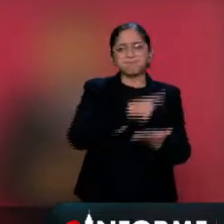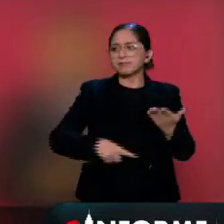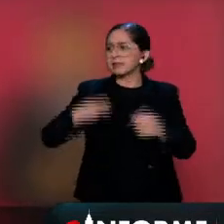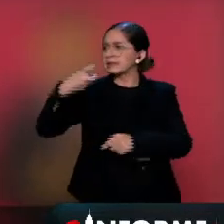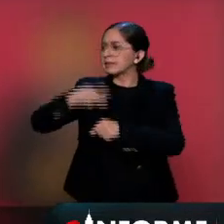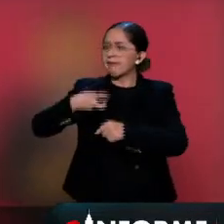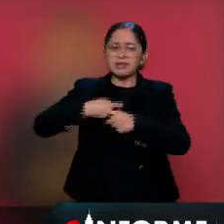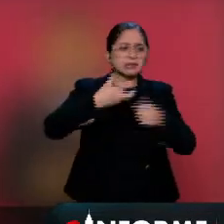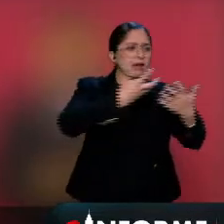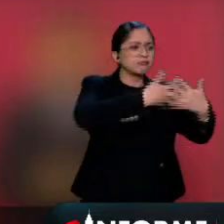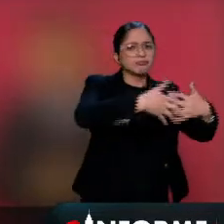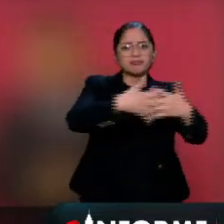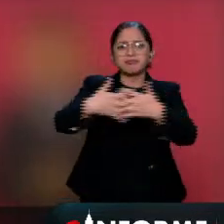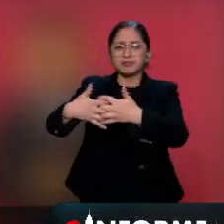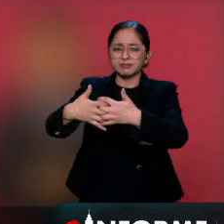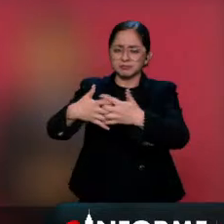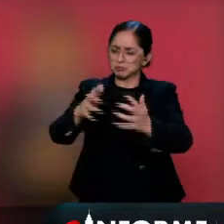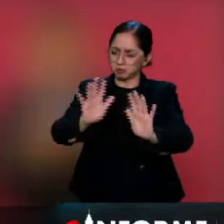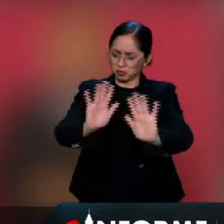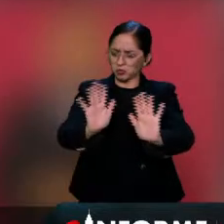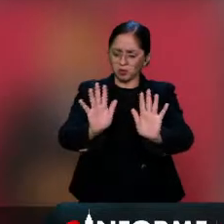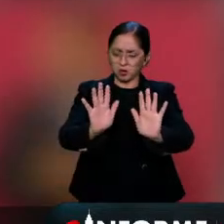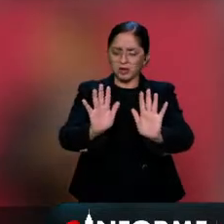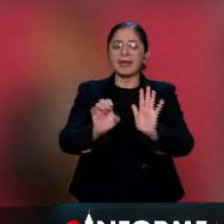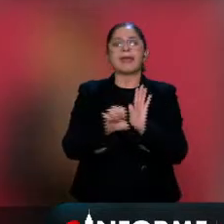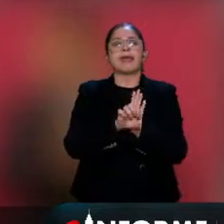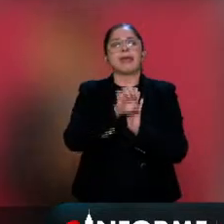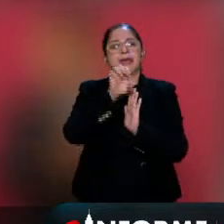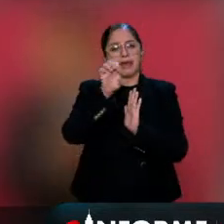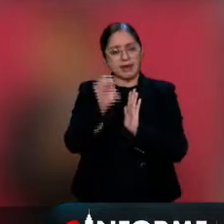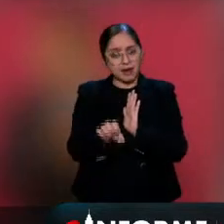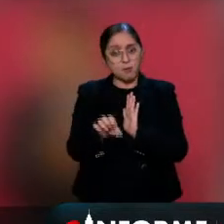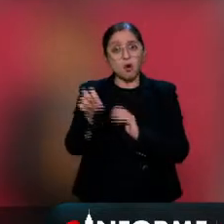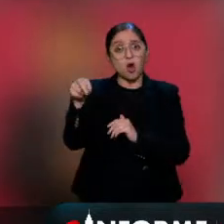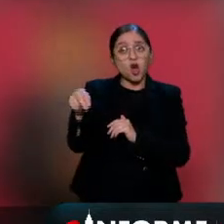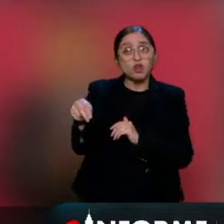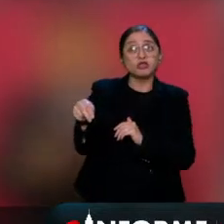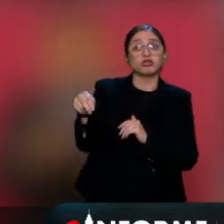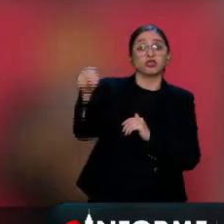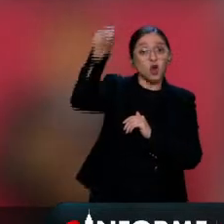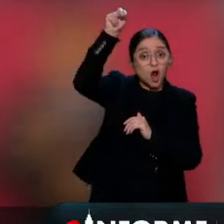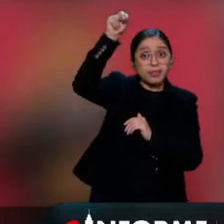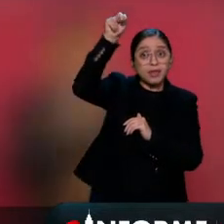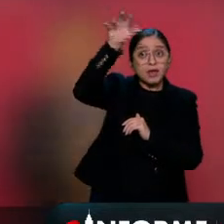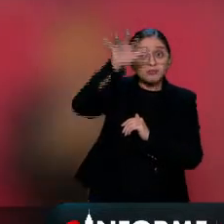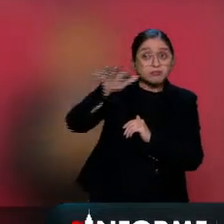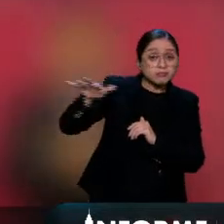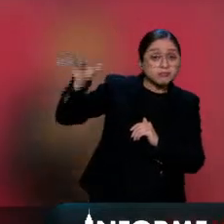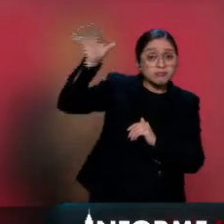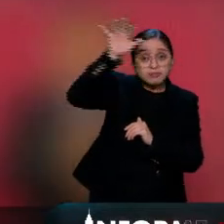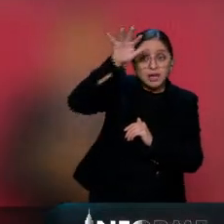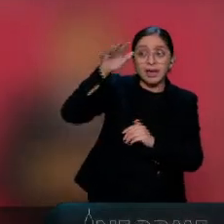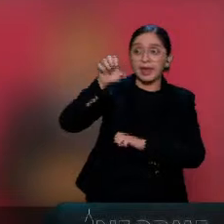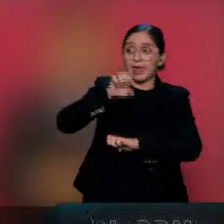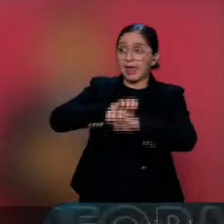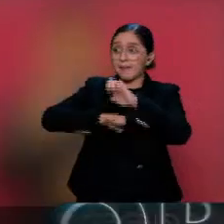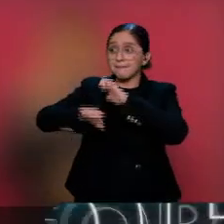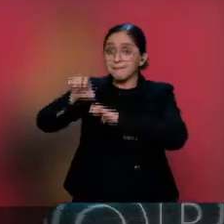no se va a producir cerveza en el norte. sea, ya Veda, quieren